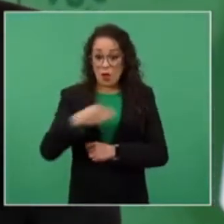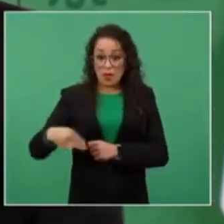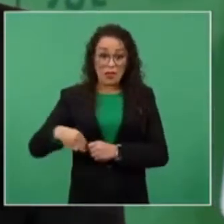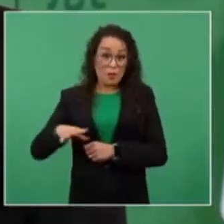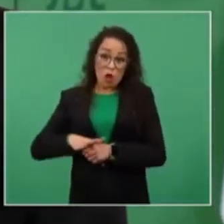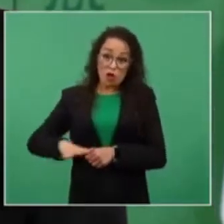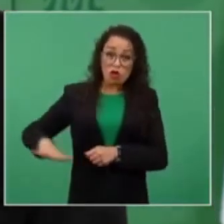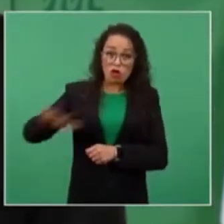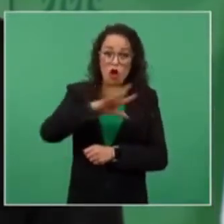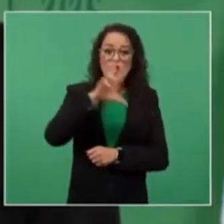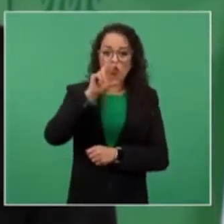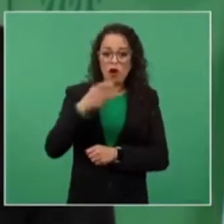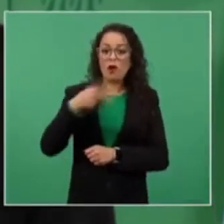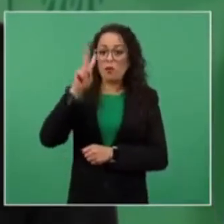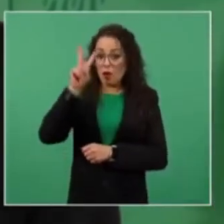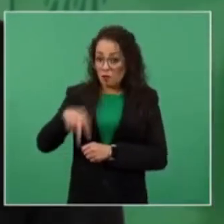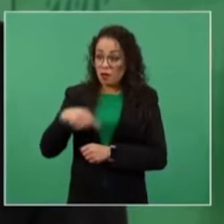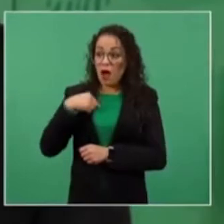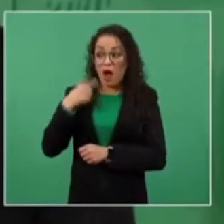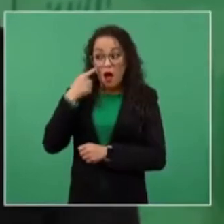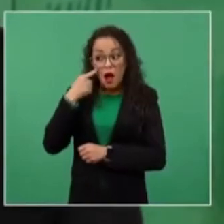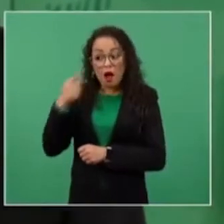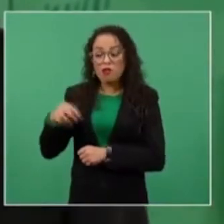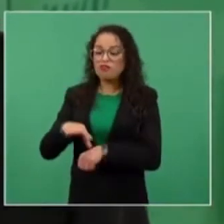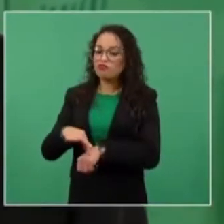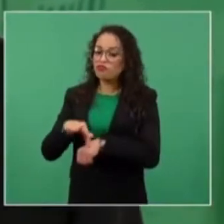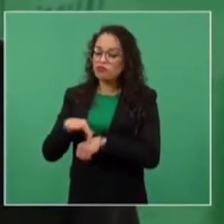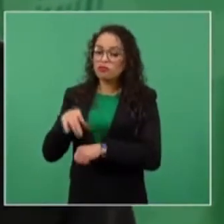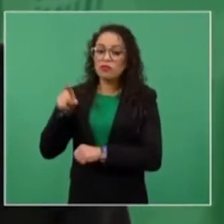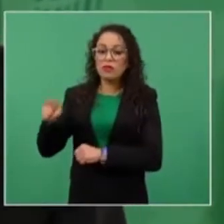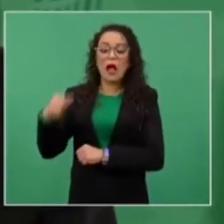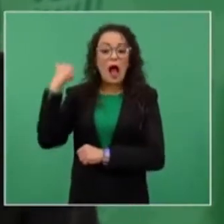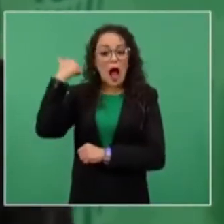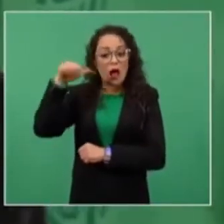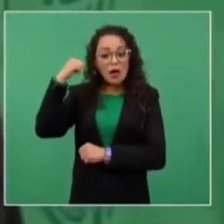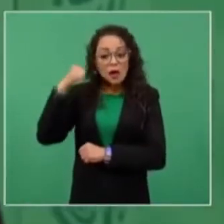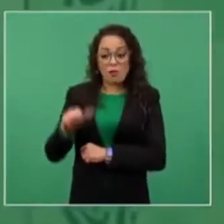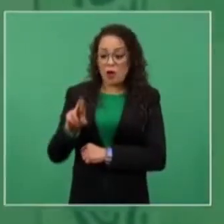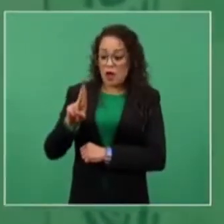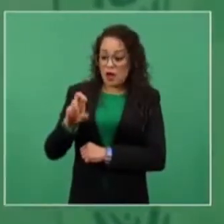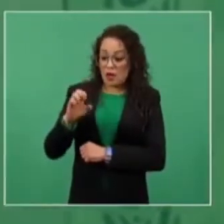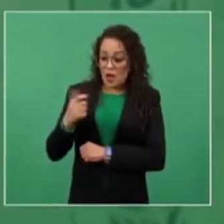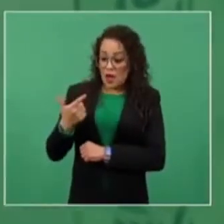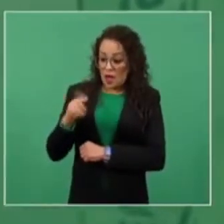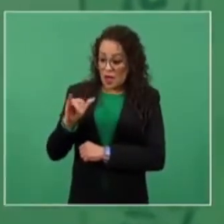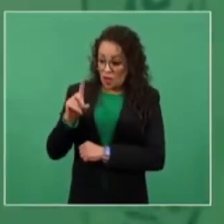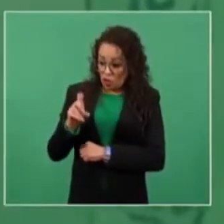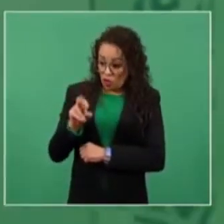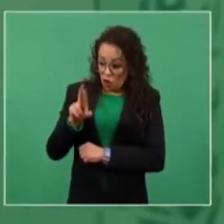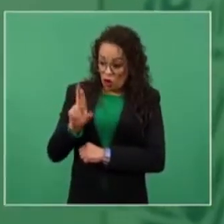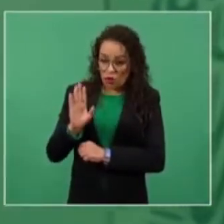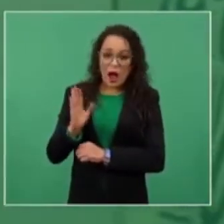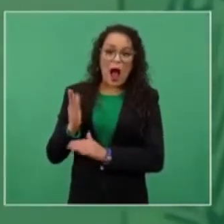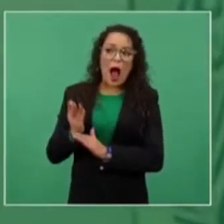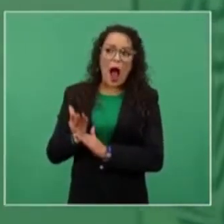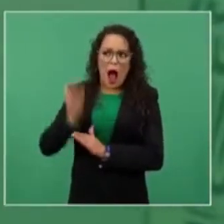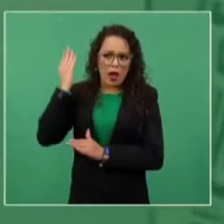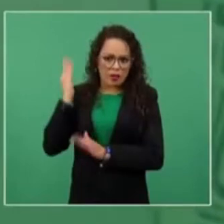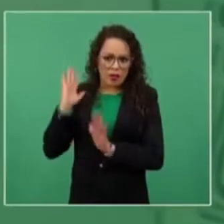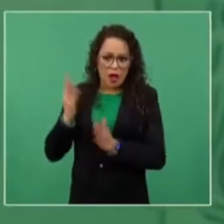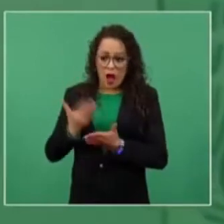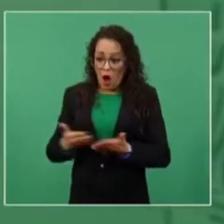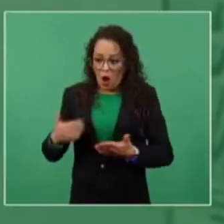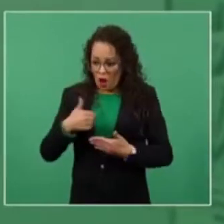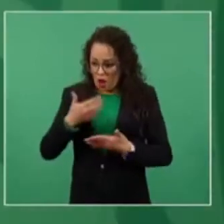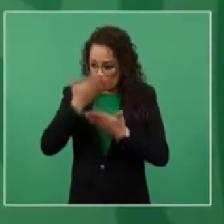pero sí me consta que los de Acapulco, antes, no sé cómo usted ahora, ya